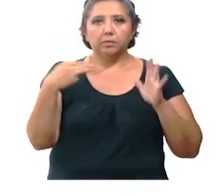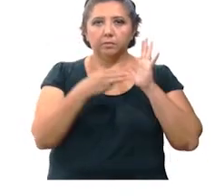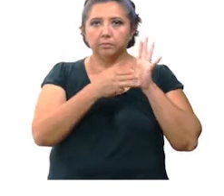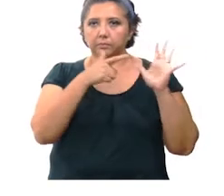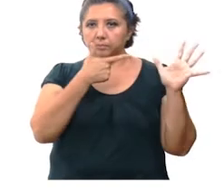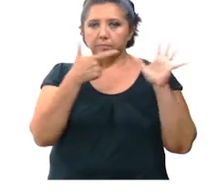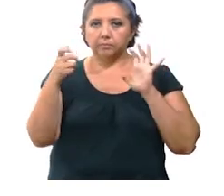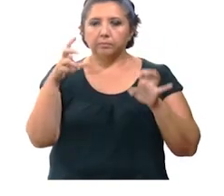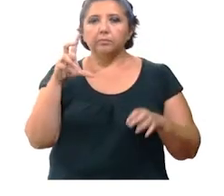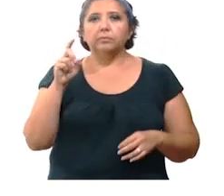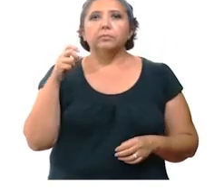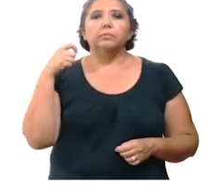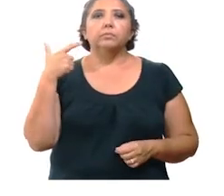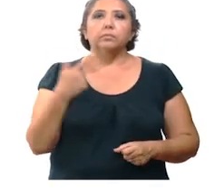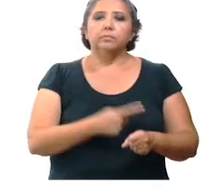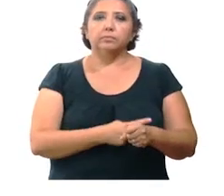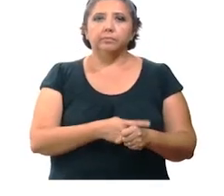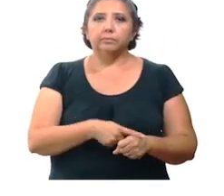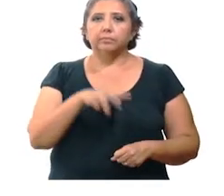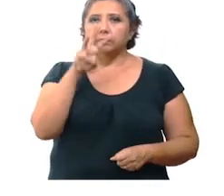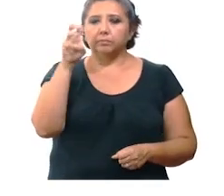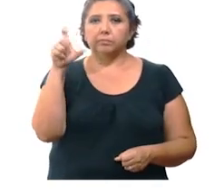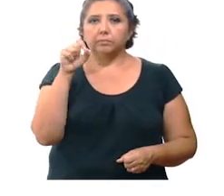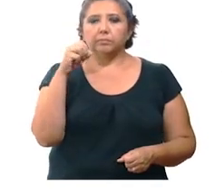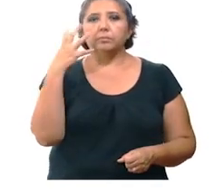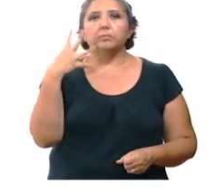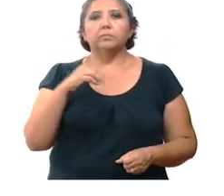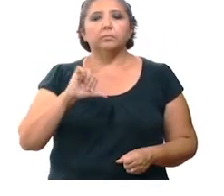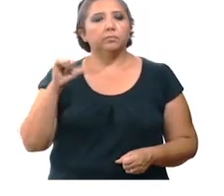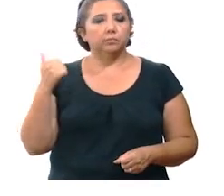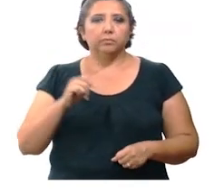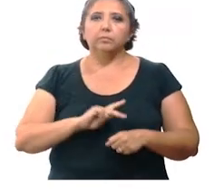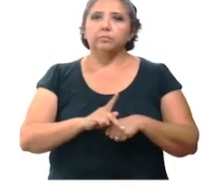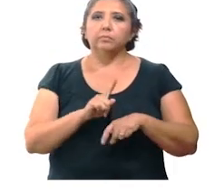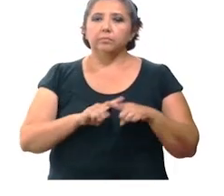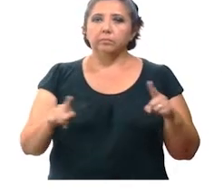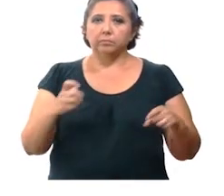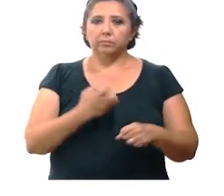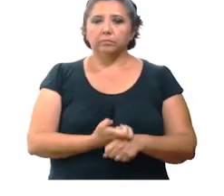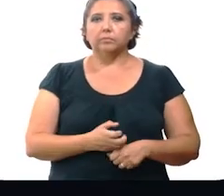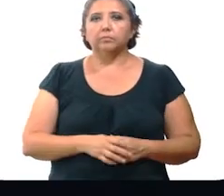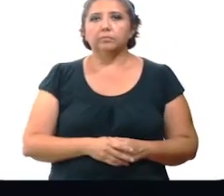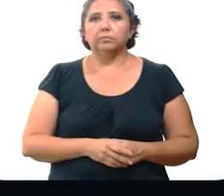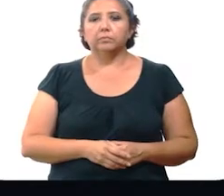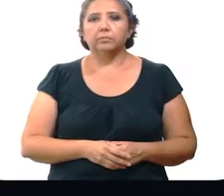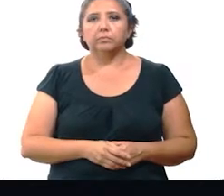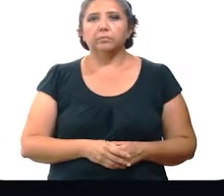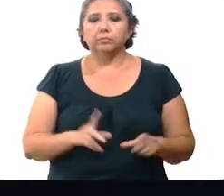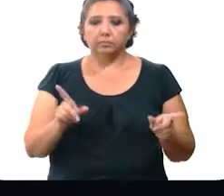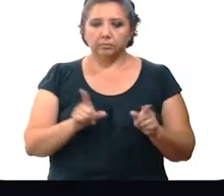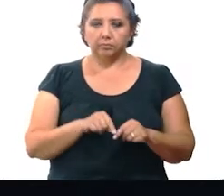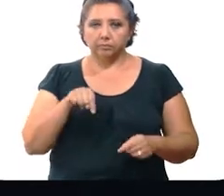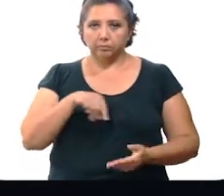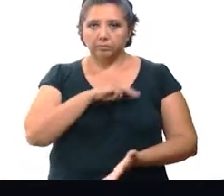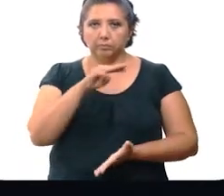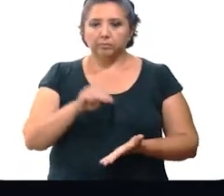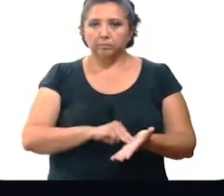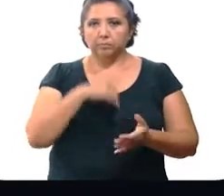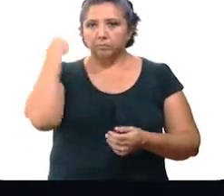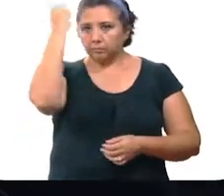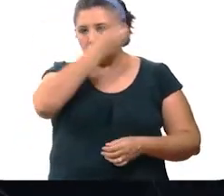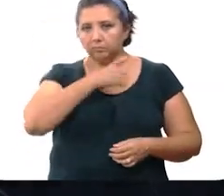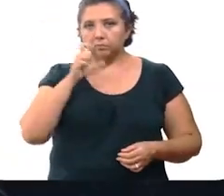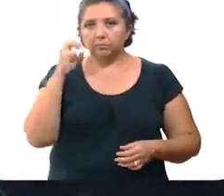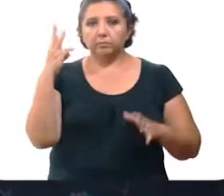.733 casos positivos, 324 son de otro país u otro estado. Específicamente en Mérida se han